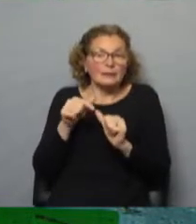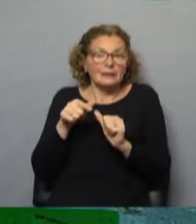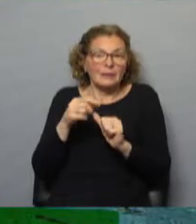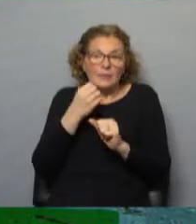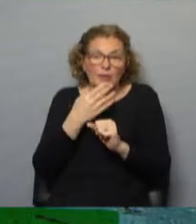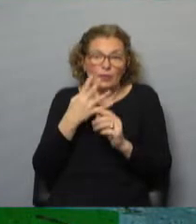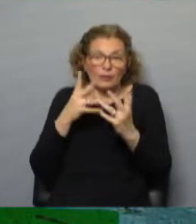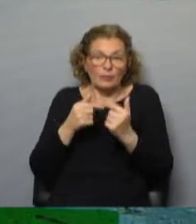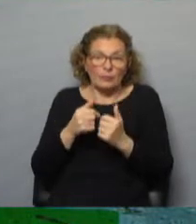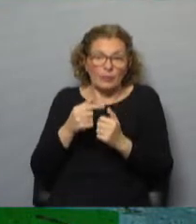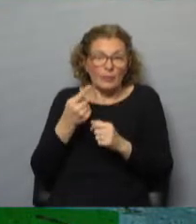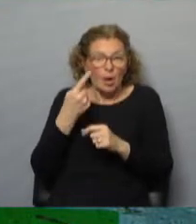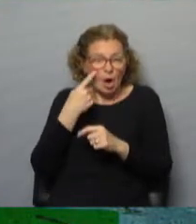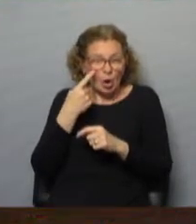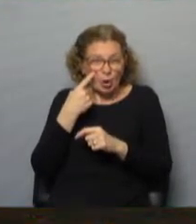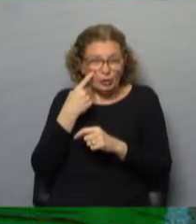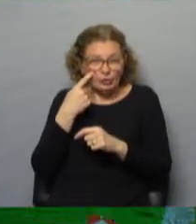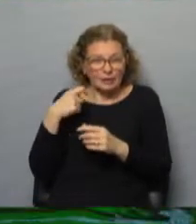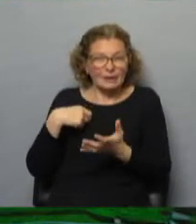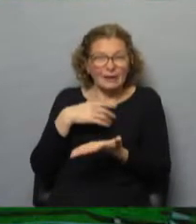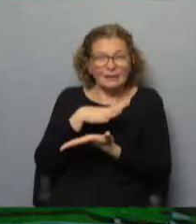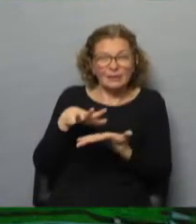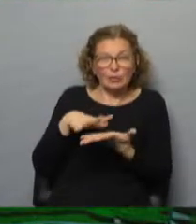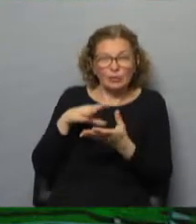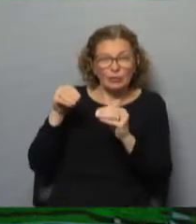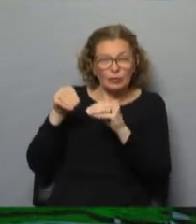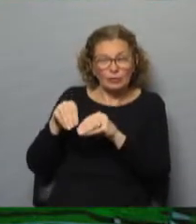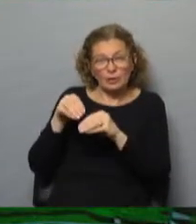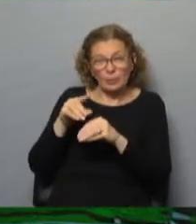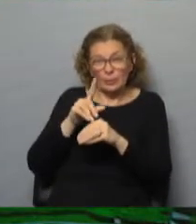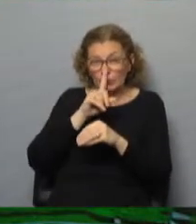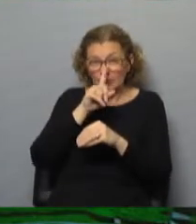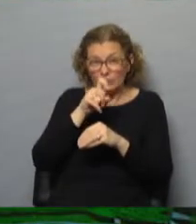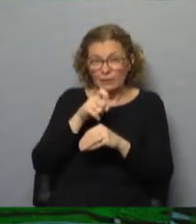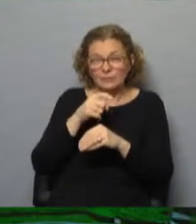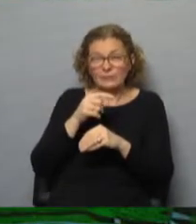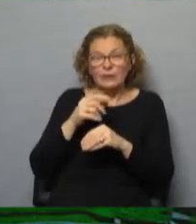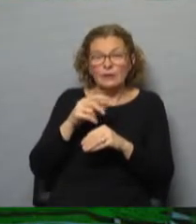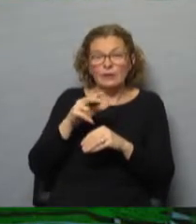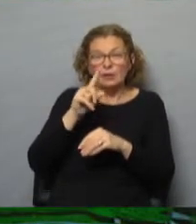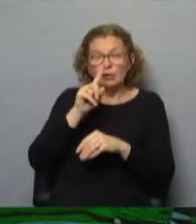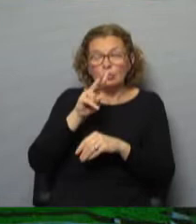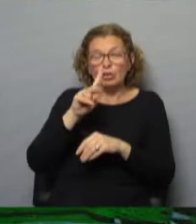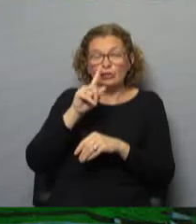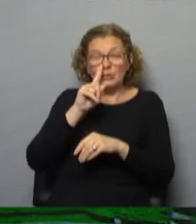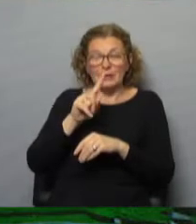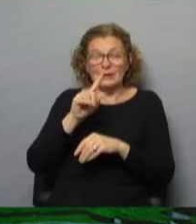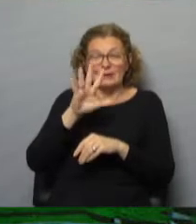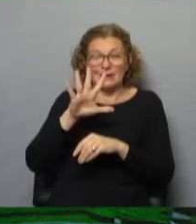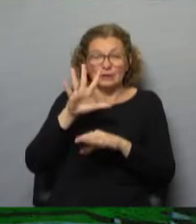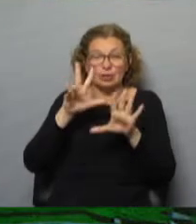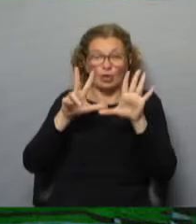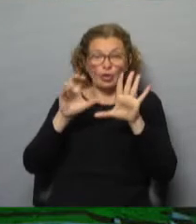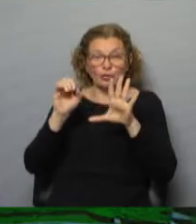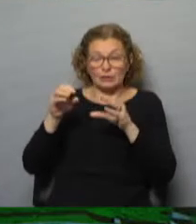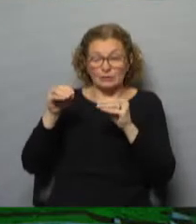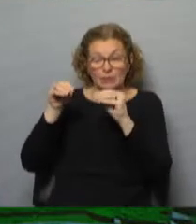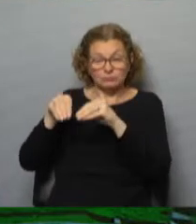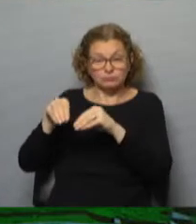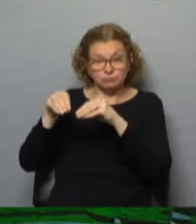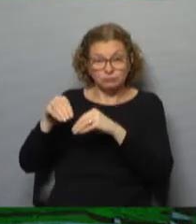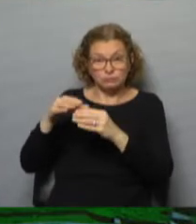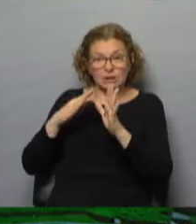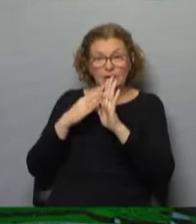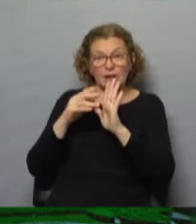mejor manera. Ahora vamos a conocer cuál es situación de los contenedores en Montevideo de lo que les mencionábamos. Hay 12.580 contenedores en